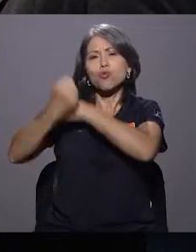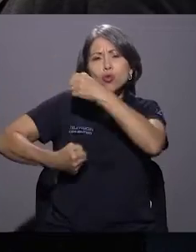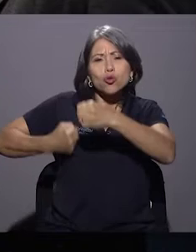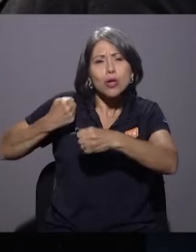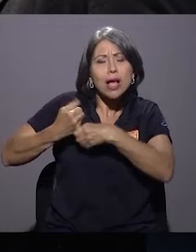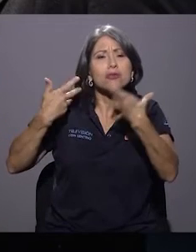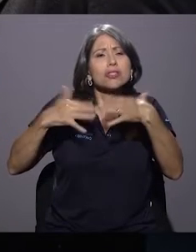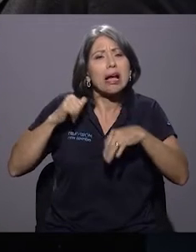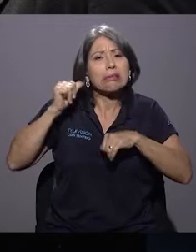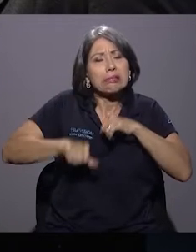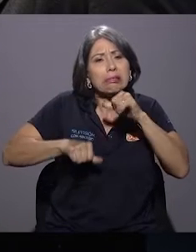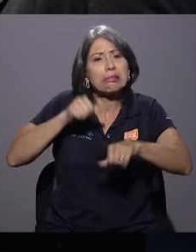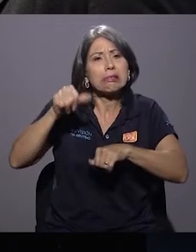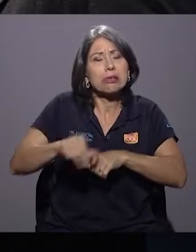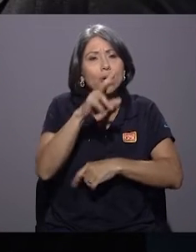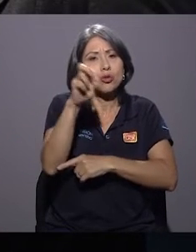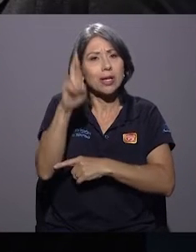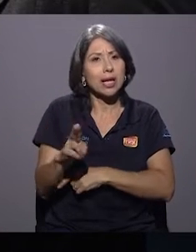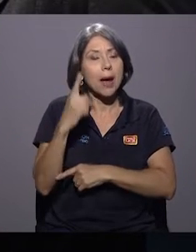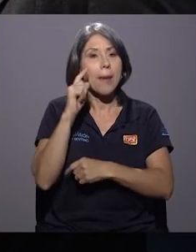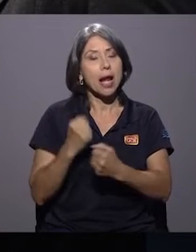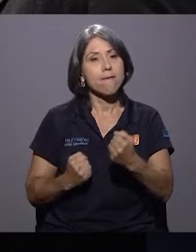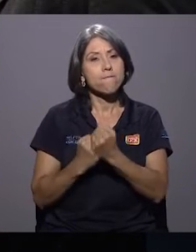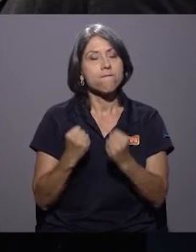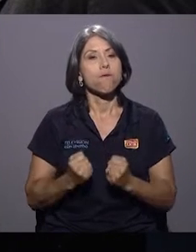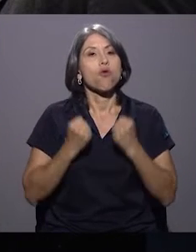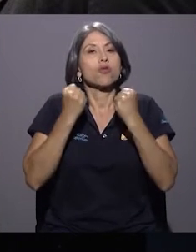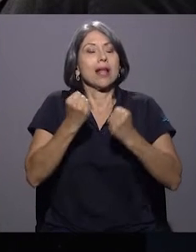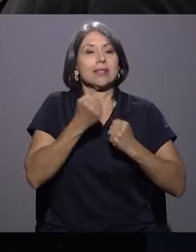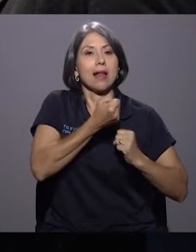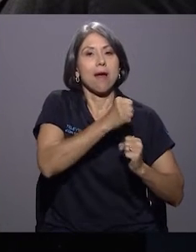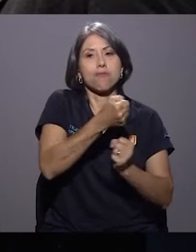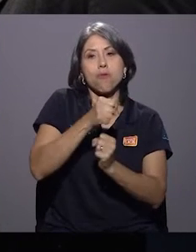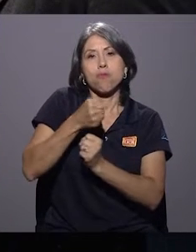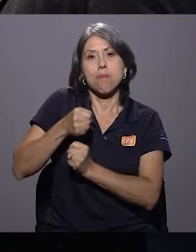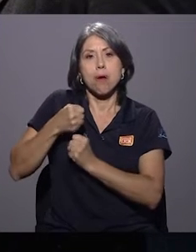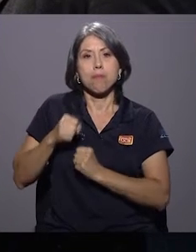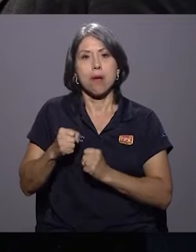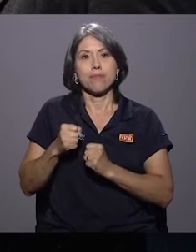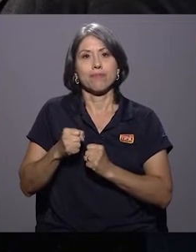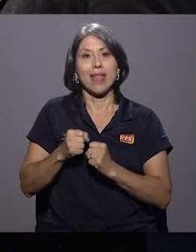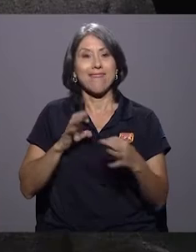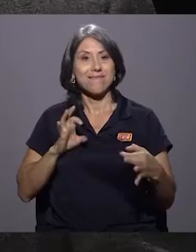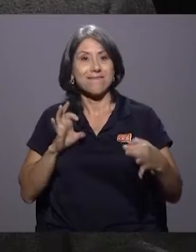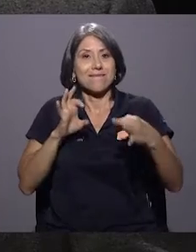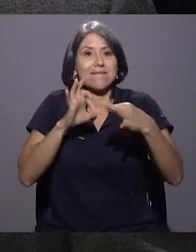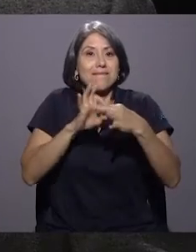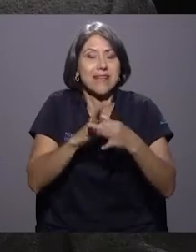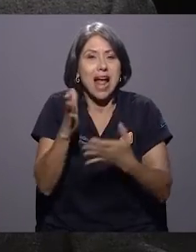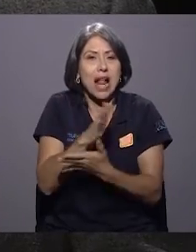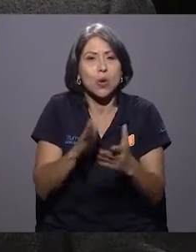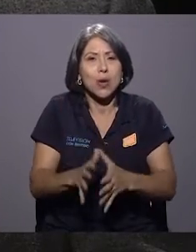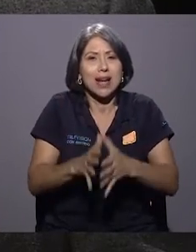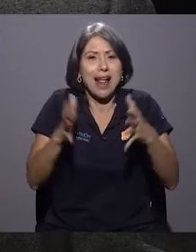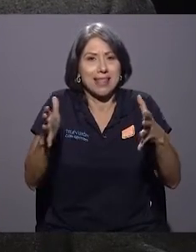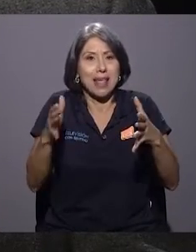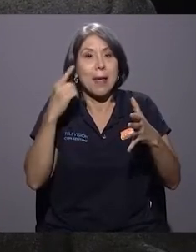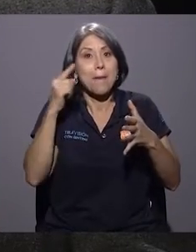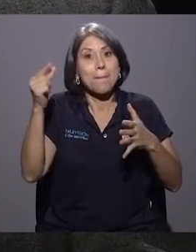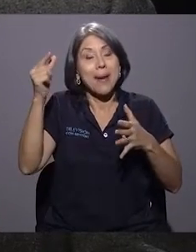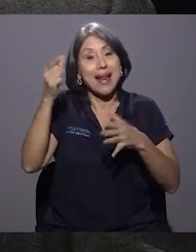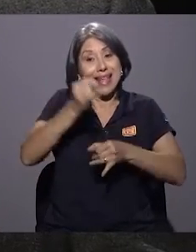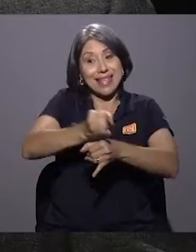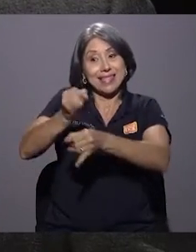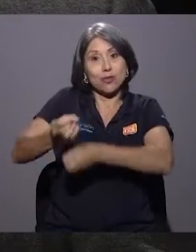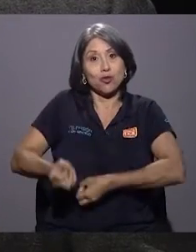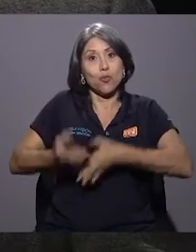Costa Rica para fortalecer a los gobiernos locales en el marco de algo mucho más grande, que es la descentralización del Estado